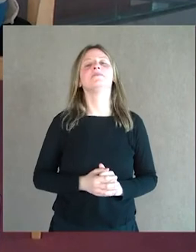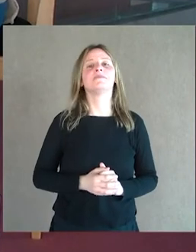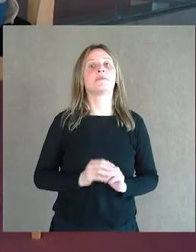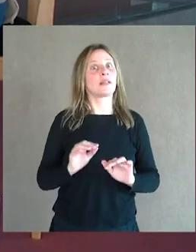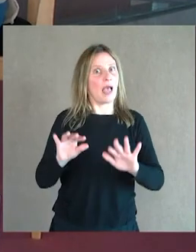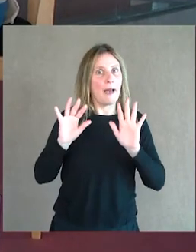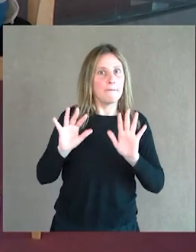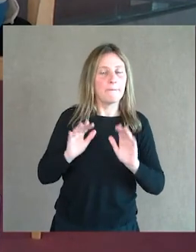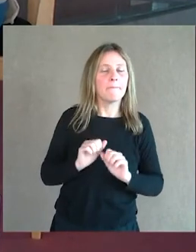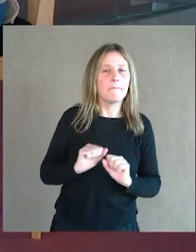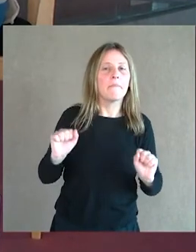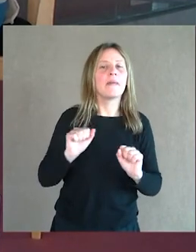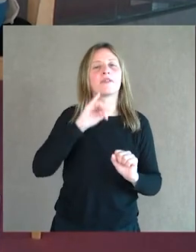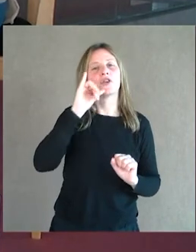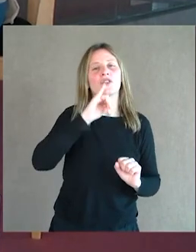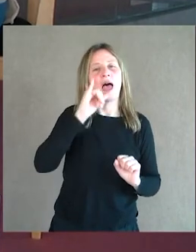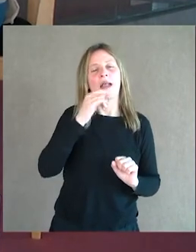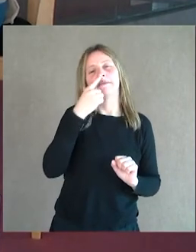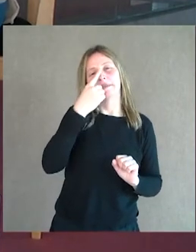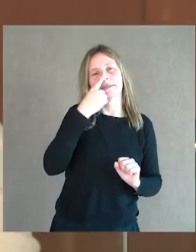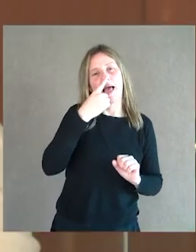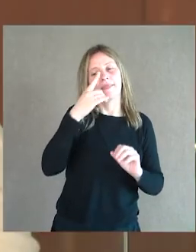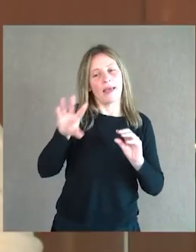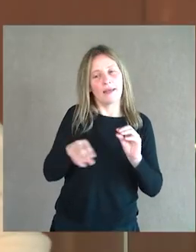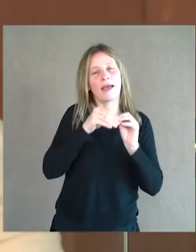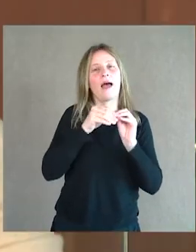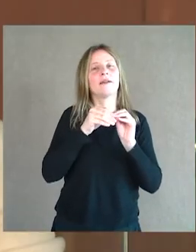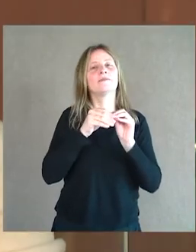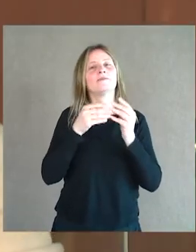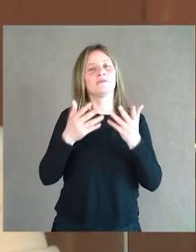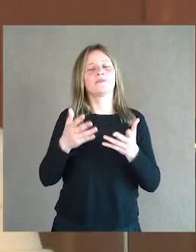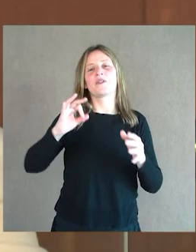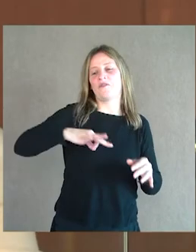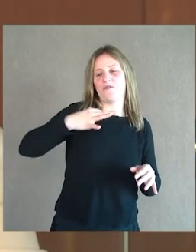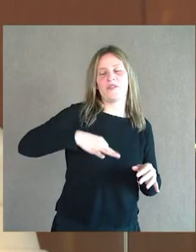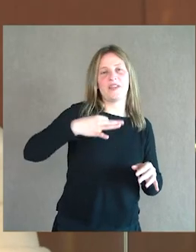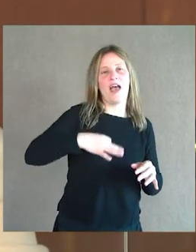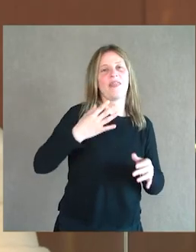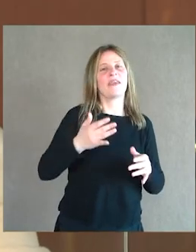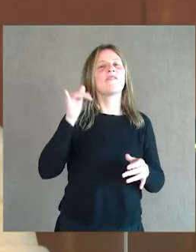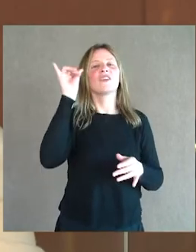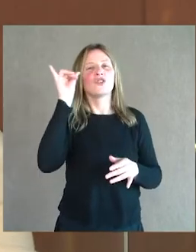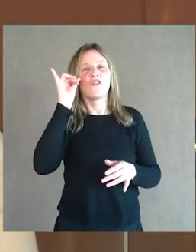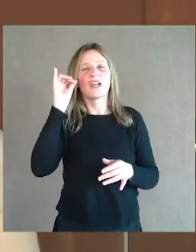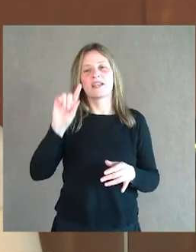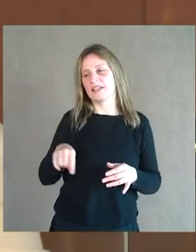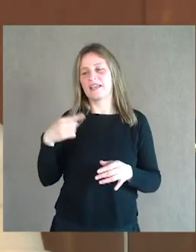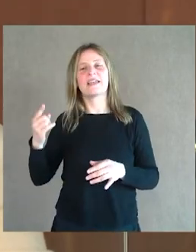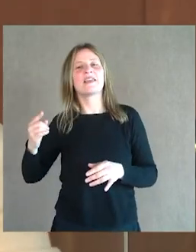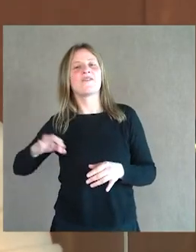Quizás sea interesante agregar que la diferencia entre la vida de Haydn y la vida de Beethoven,